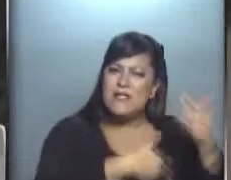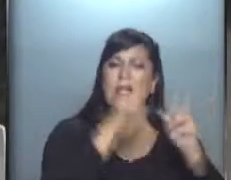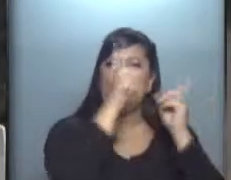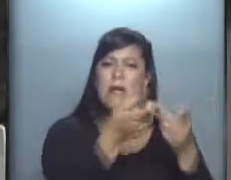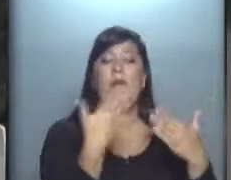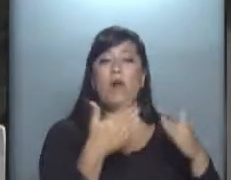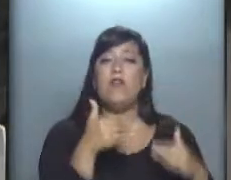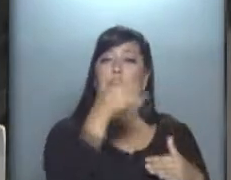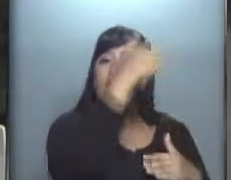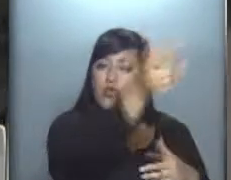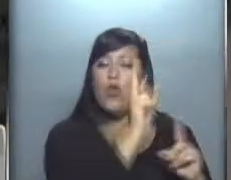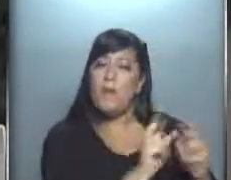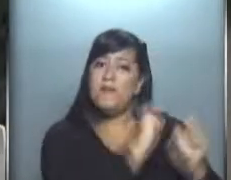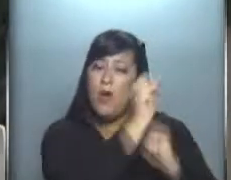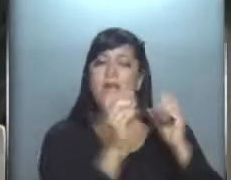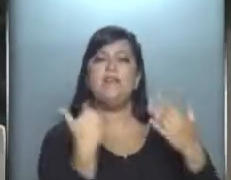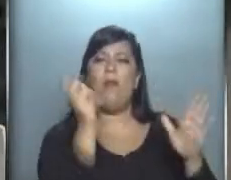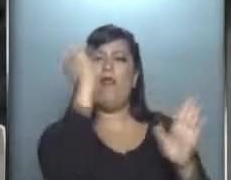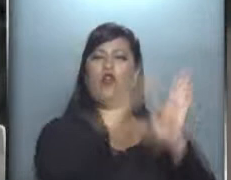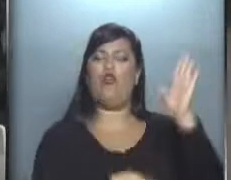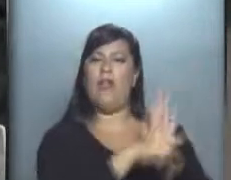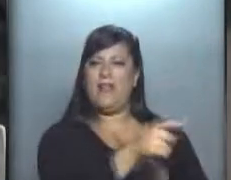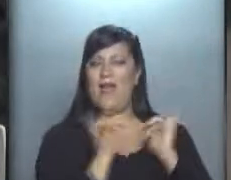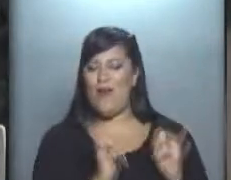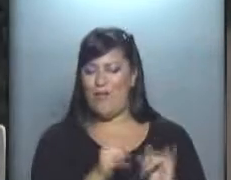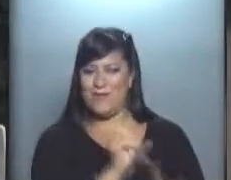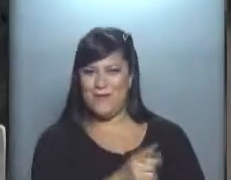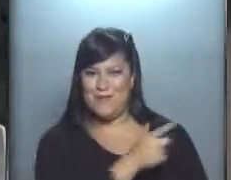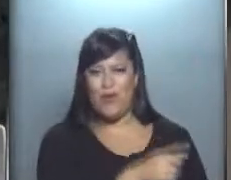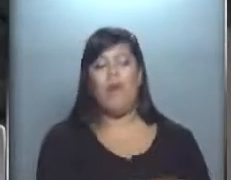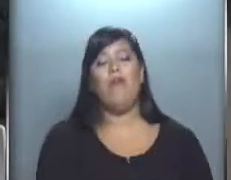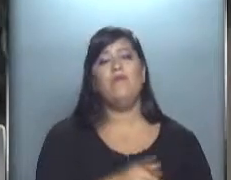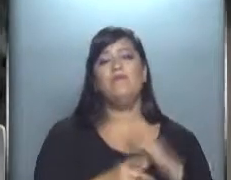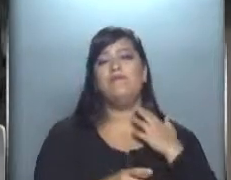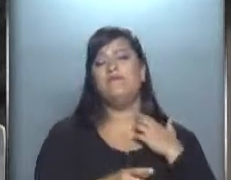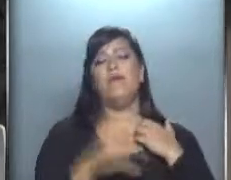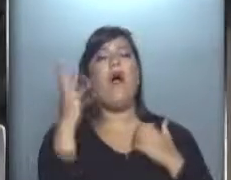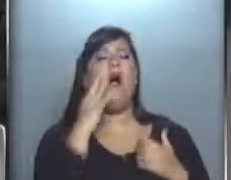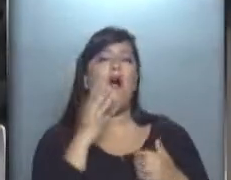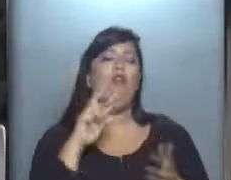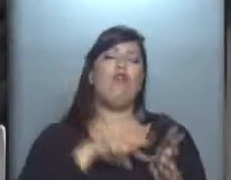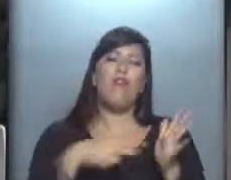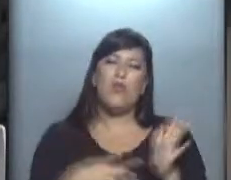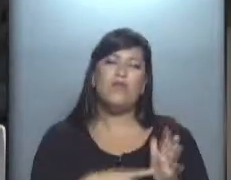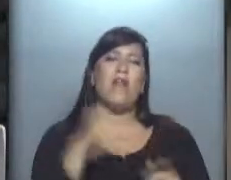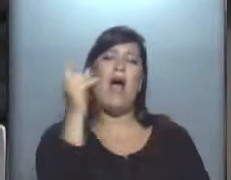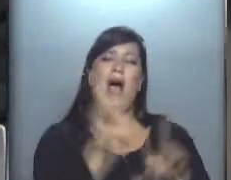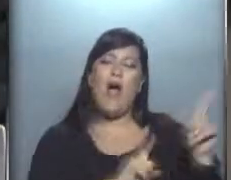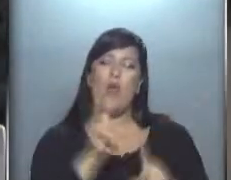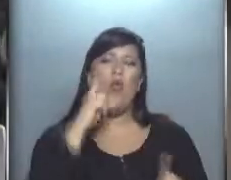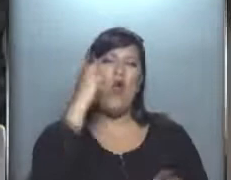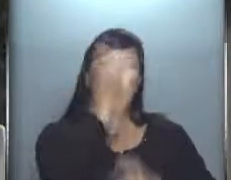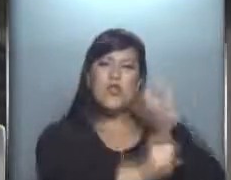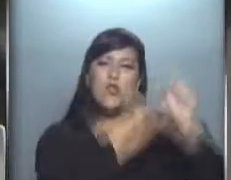incorporarse a esa planta. Una forma de incentivar el empleo cuando hay algunas dificultades en algunos sectores industriales bastante